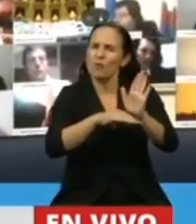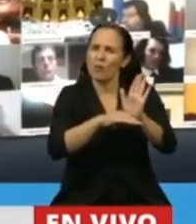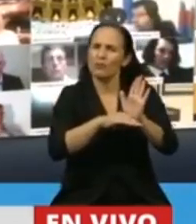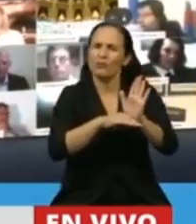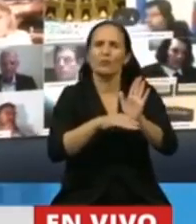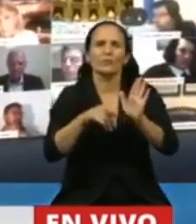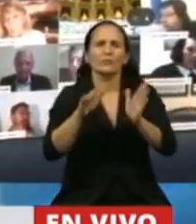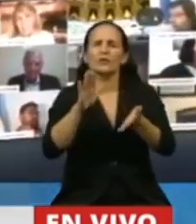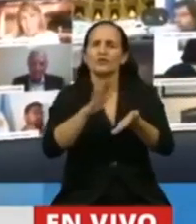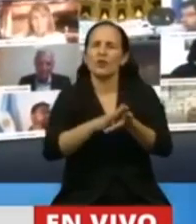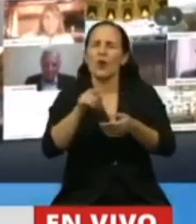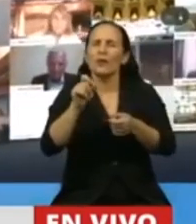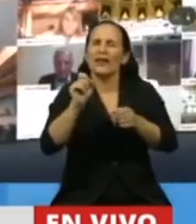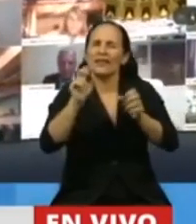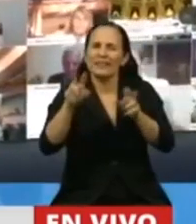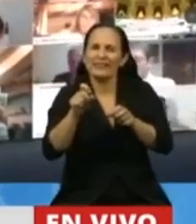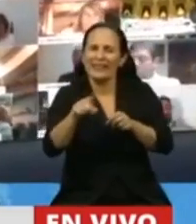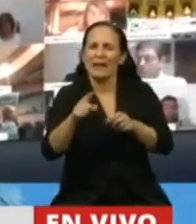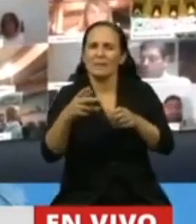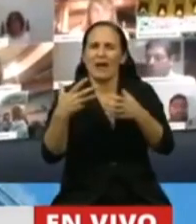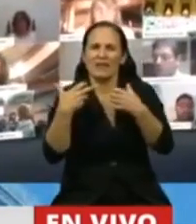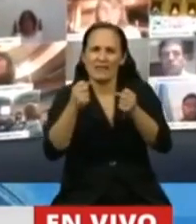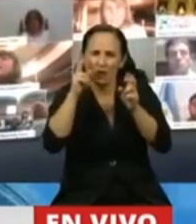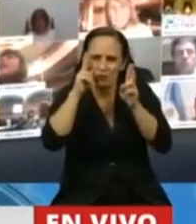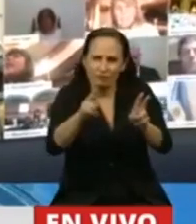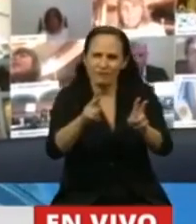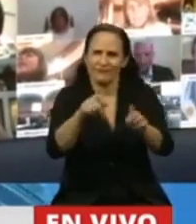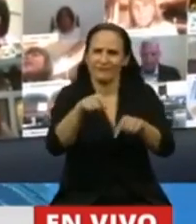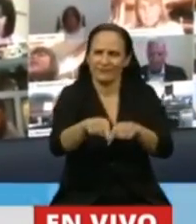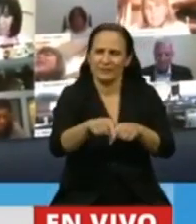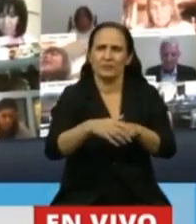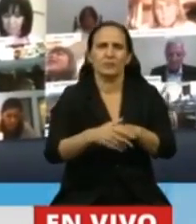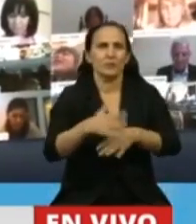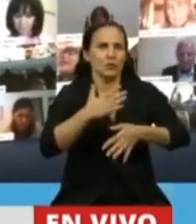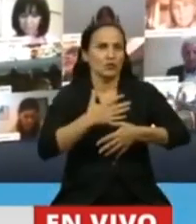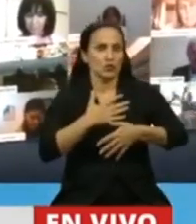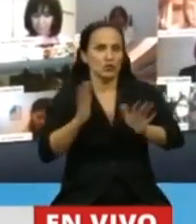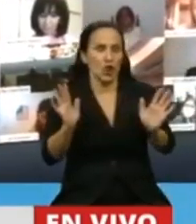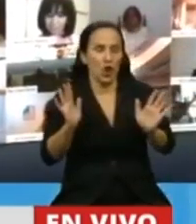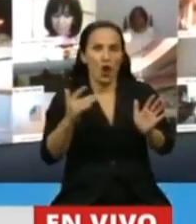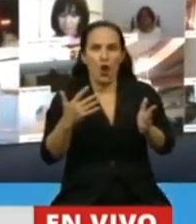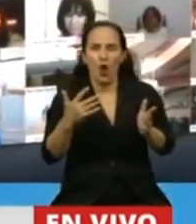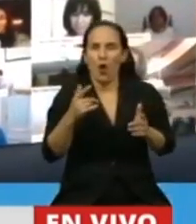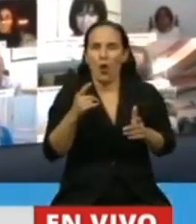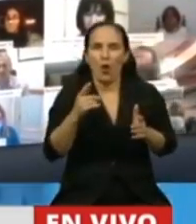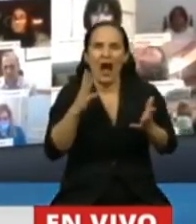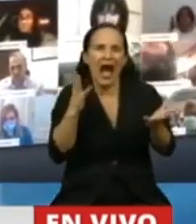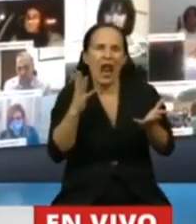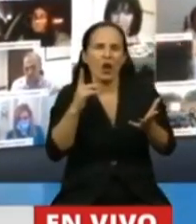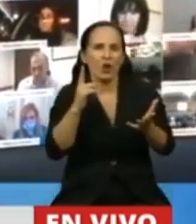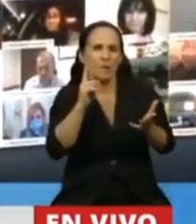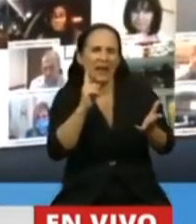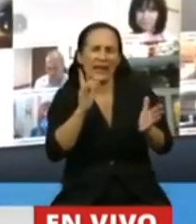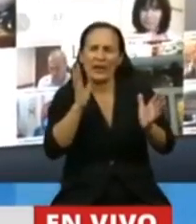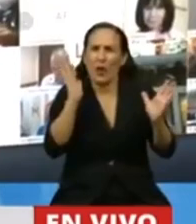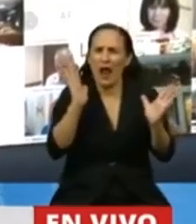política sanitaria que acompañan. Y lo estoy haciendo sin tomar riesgo y sin que lo tome nadie alrededor y